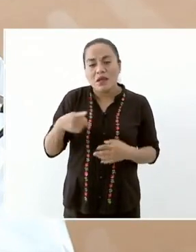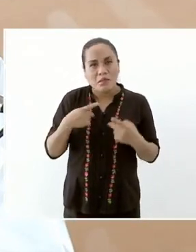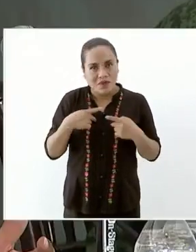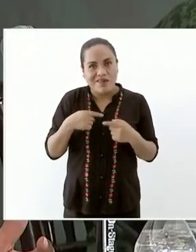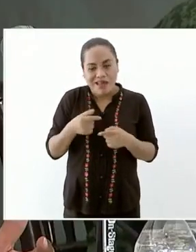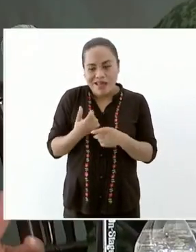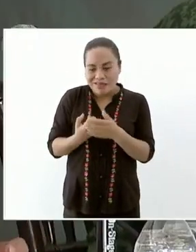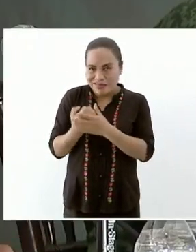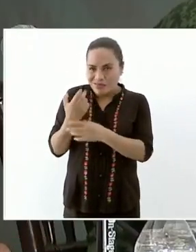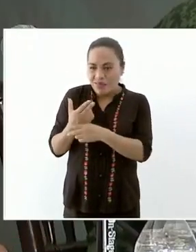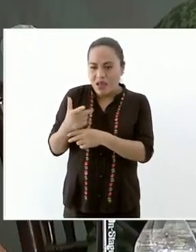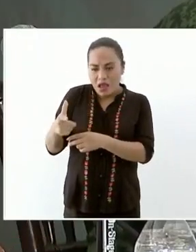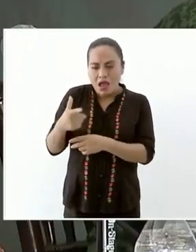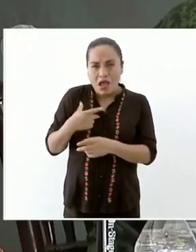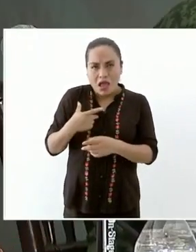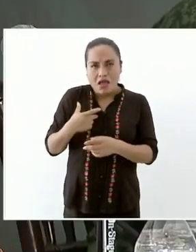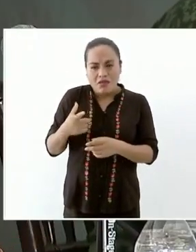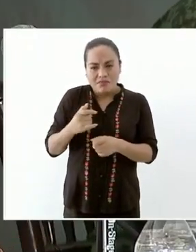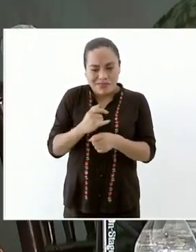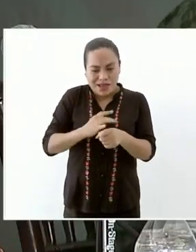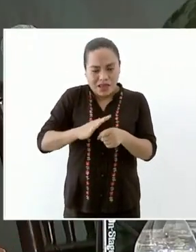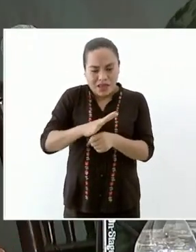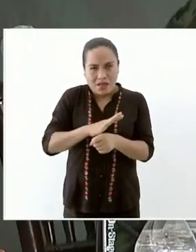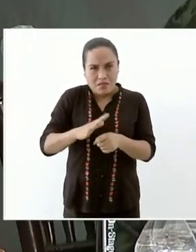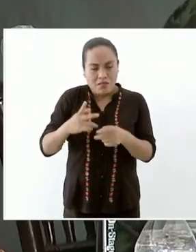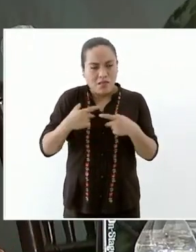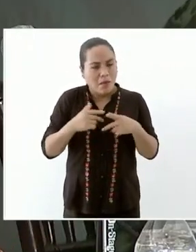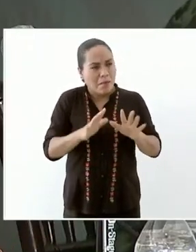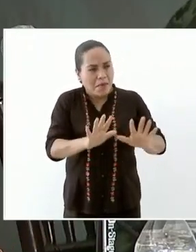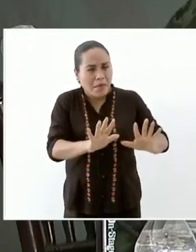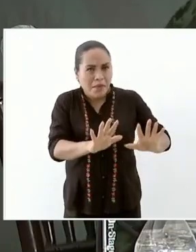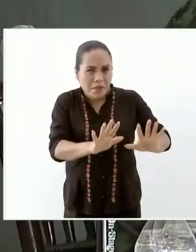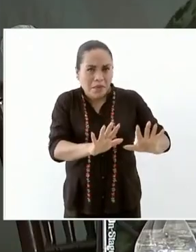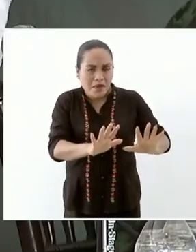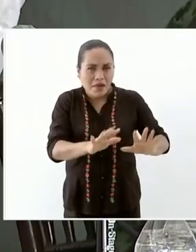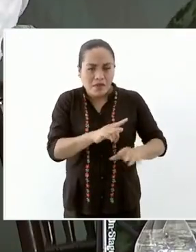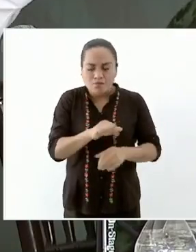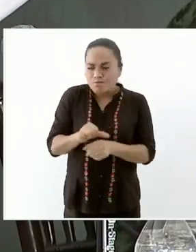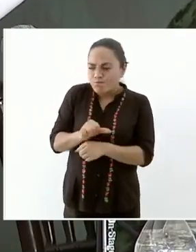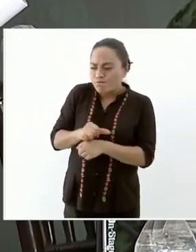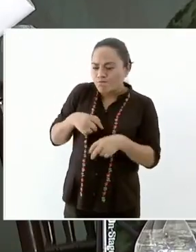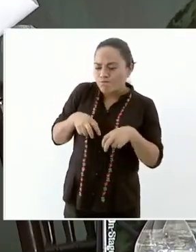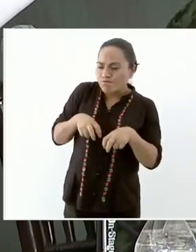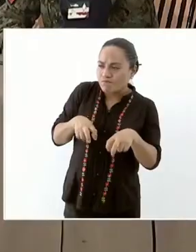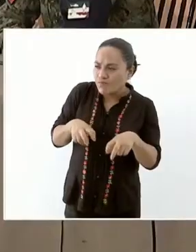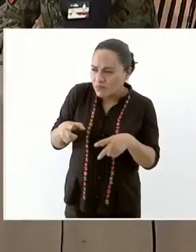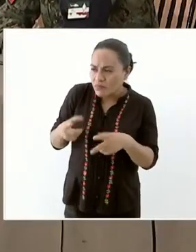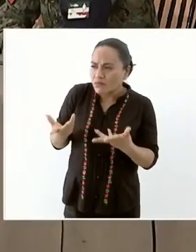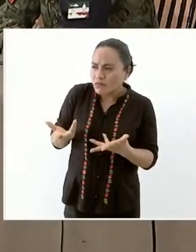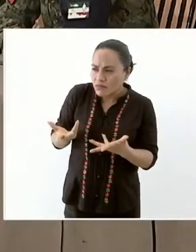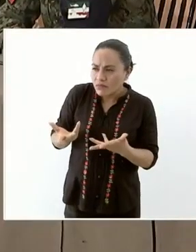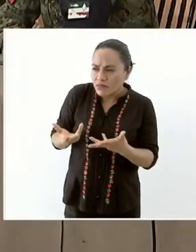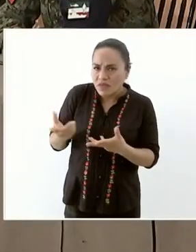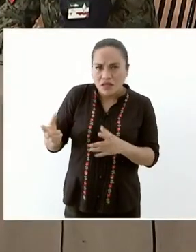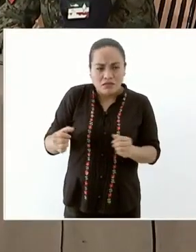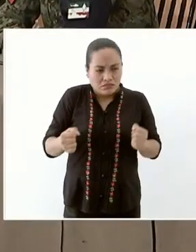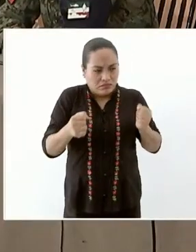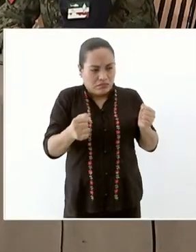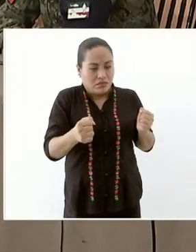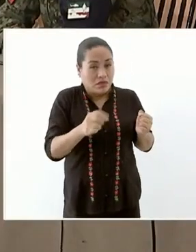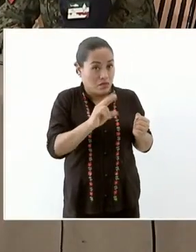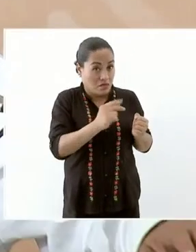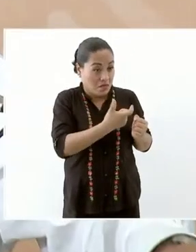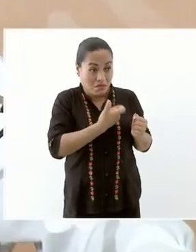y hay una manta que dice si no nos pagan las